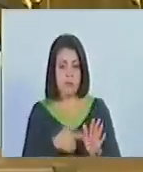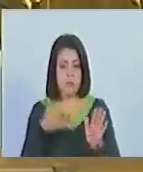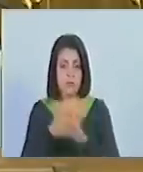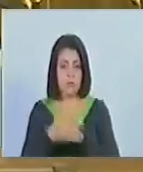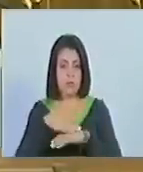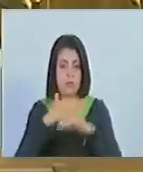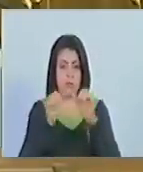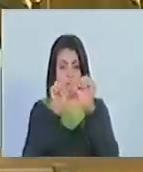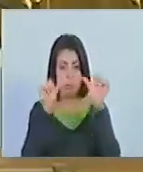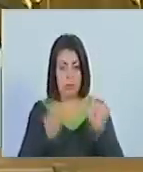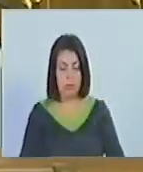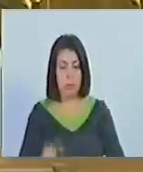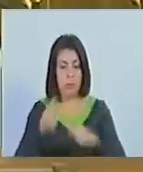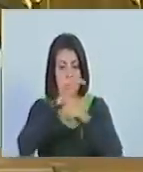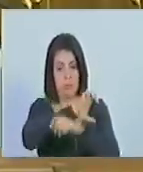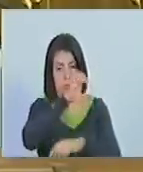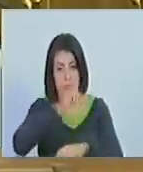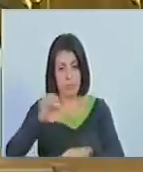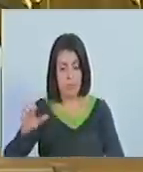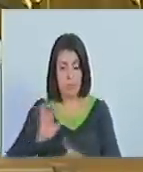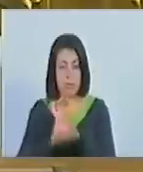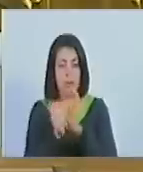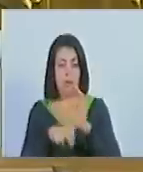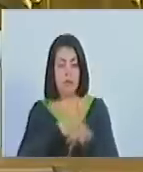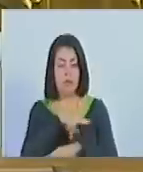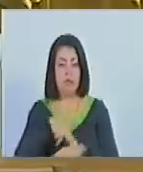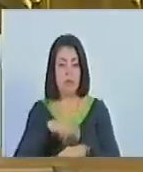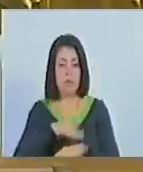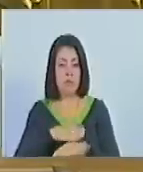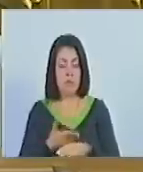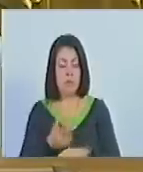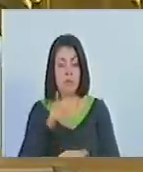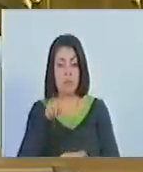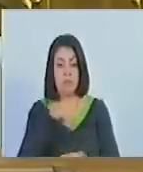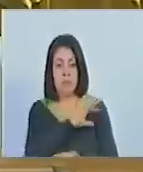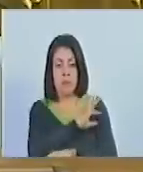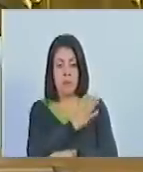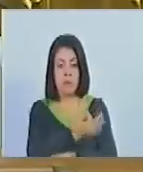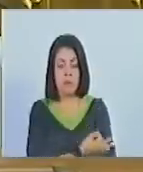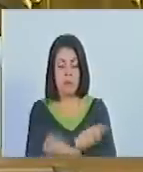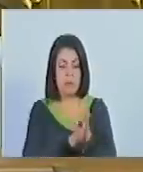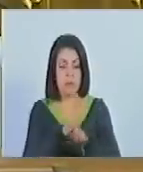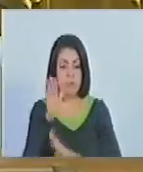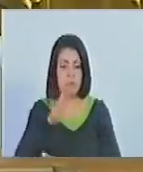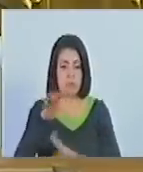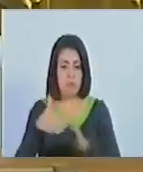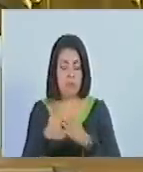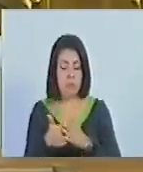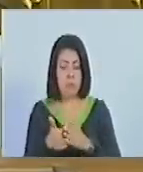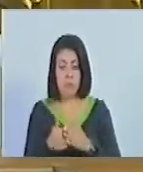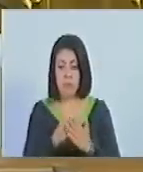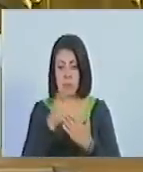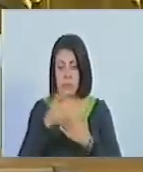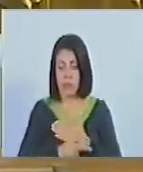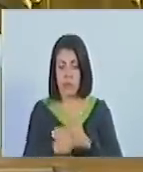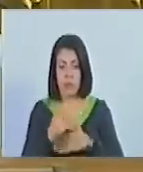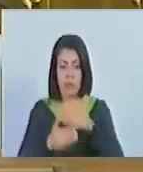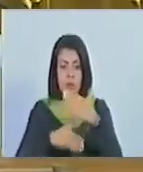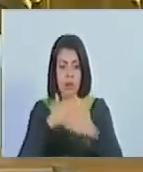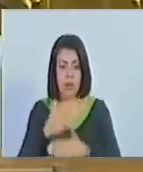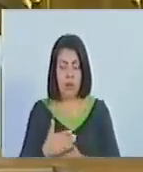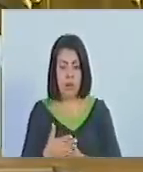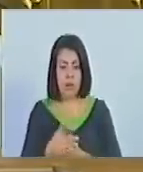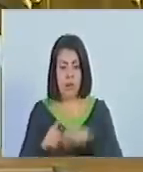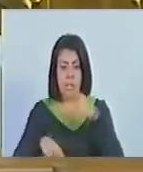del sistema estadístico y geográfico nacional para fortalecer el seguimiento oportuno del plan. Las fases del